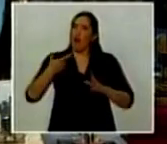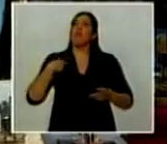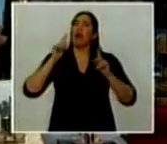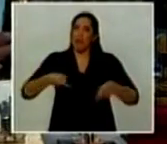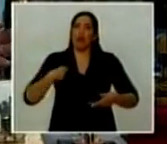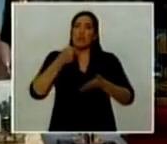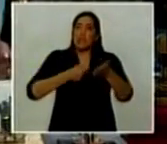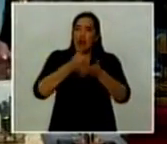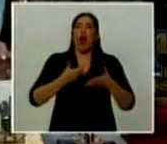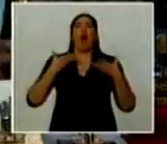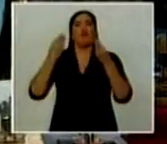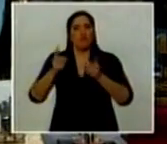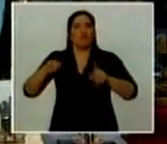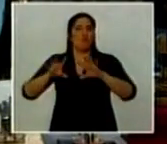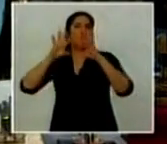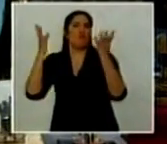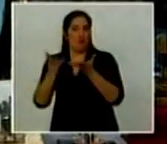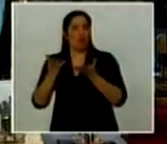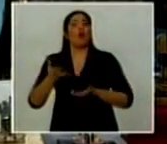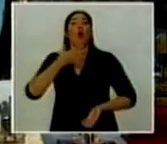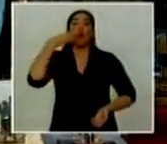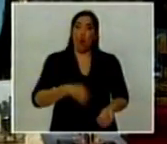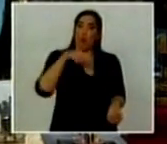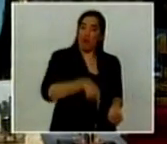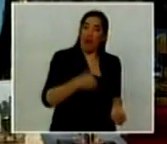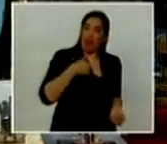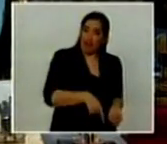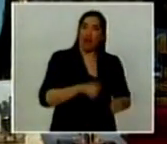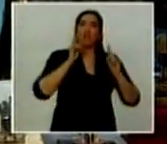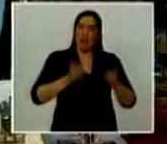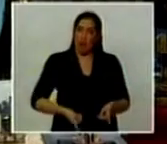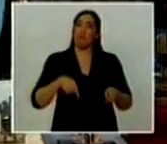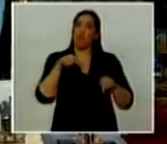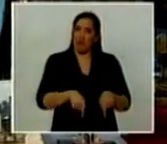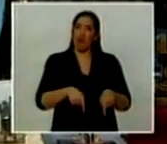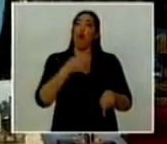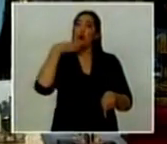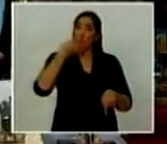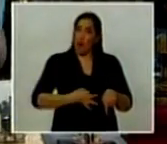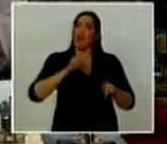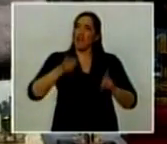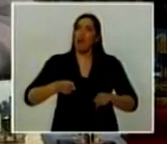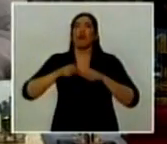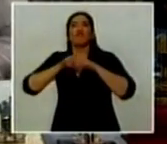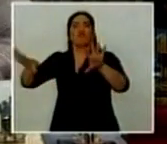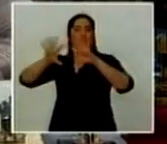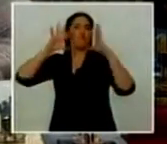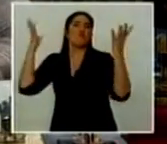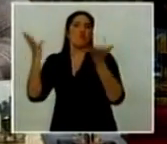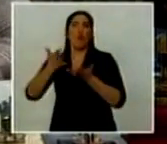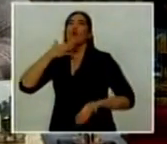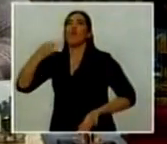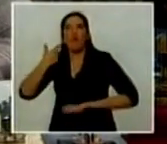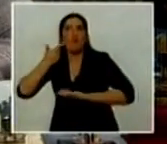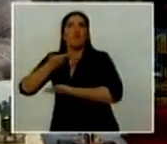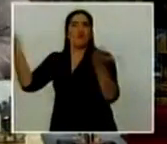cumplir con los compatriotas, pero también es muy importante trasladar ese cumplimiento al mundo global. Hoy lo hemos